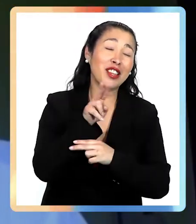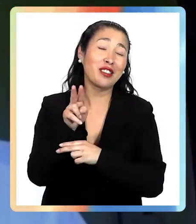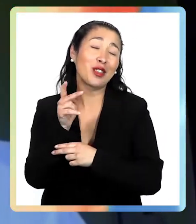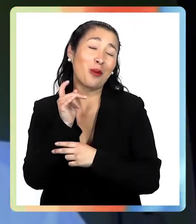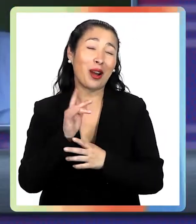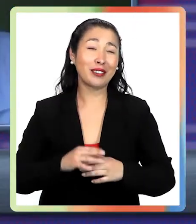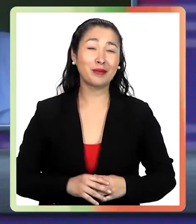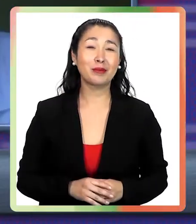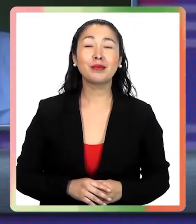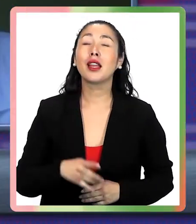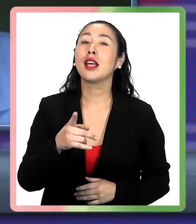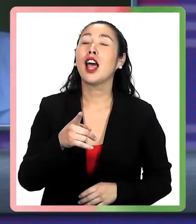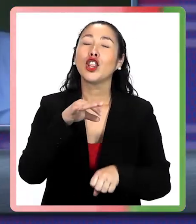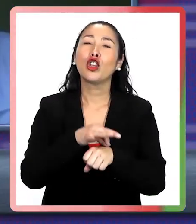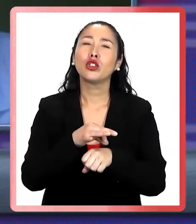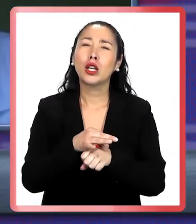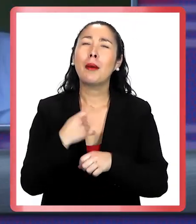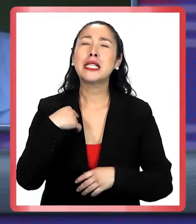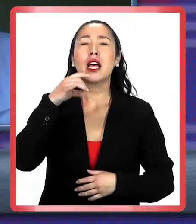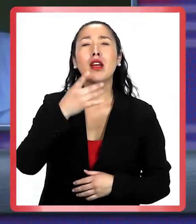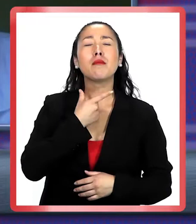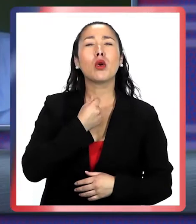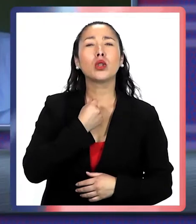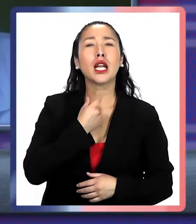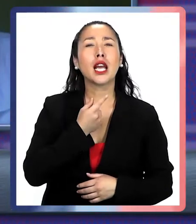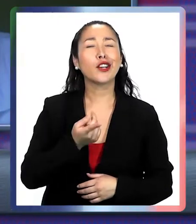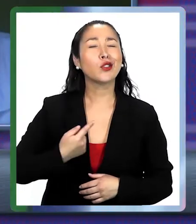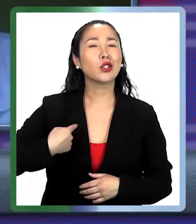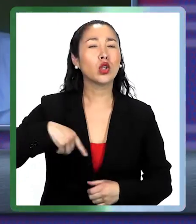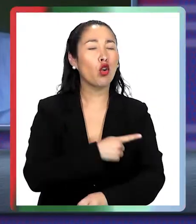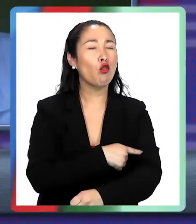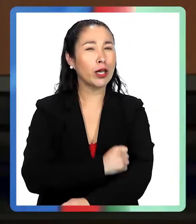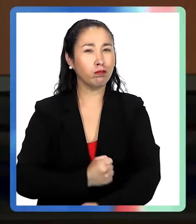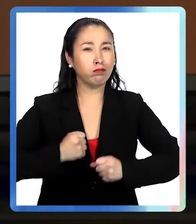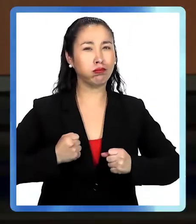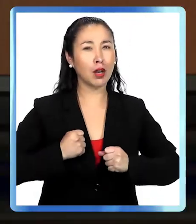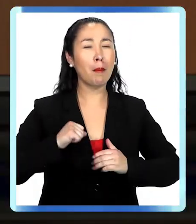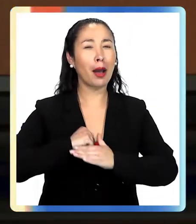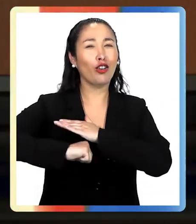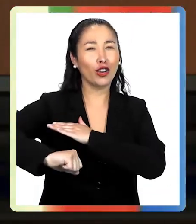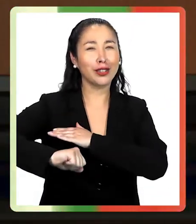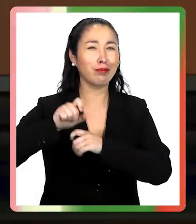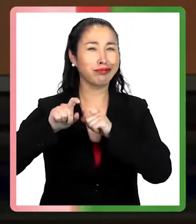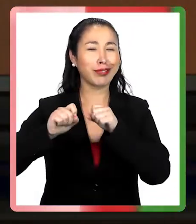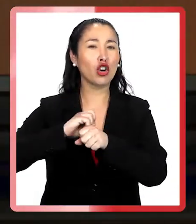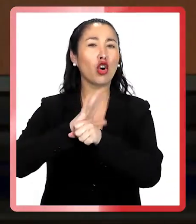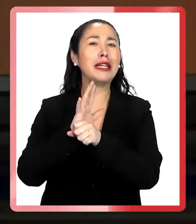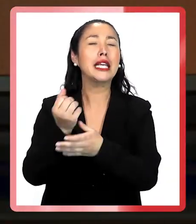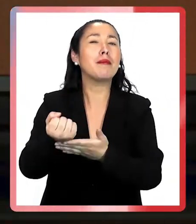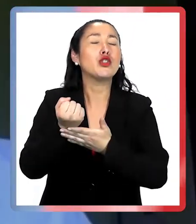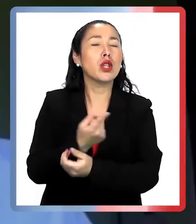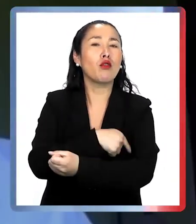firme. Ahí quedamos bien. A ver, doctor, me gustaría saber también cuán fuertes debemos estar para estar contra el coronavirus. ¿Qué nos hace